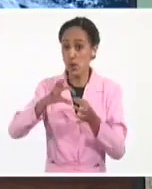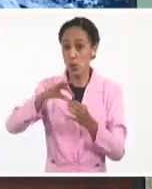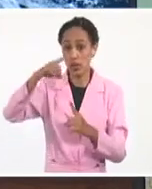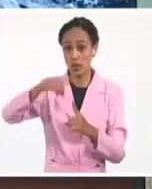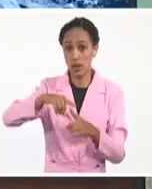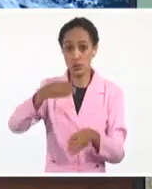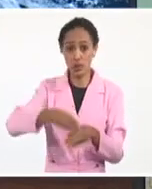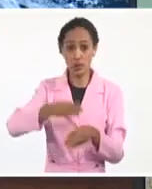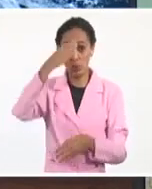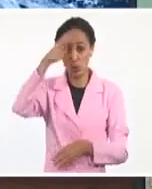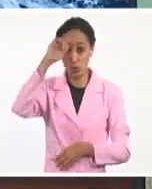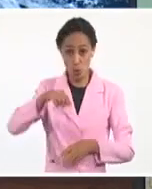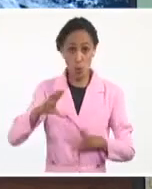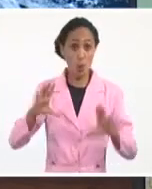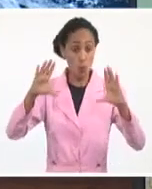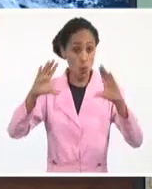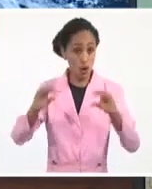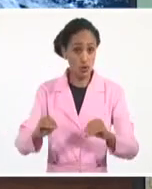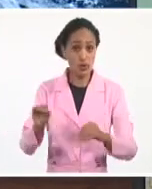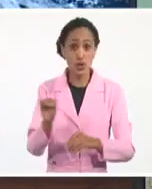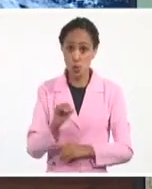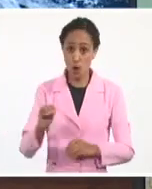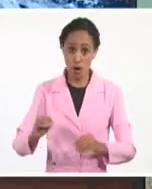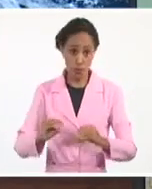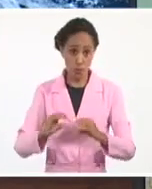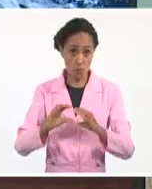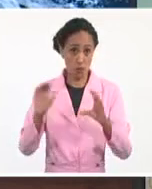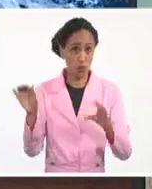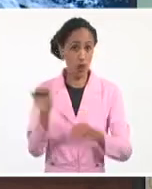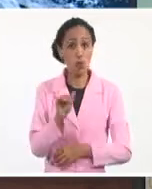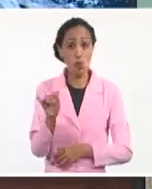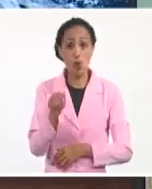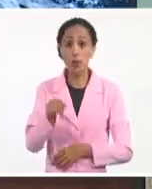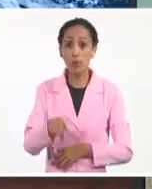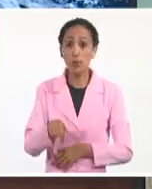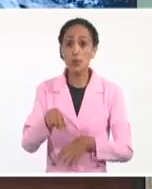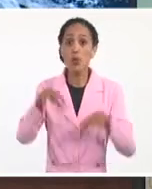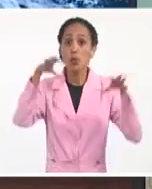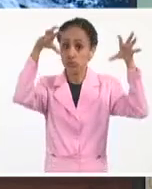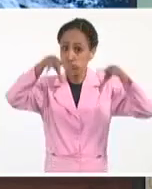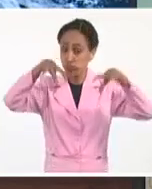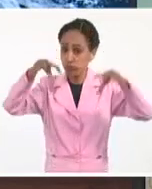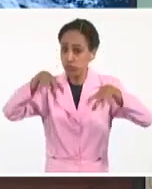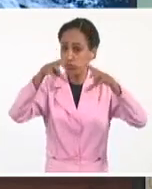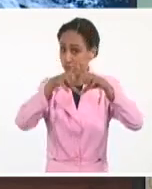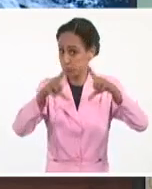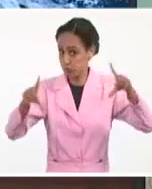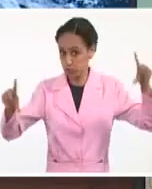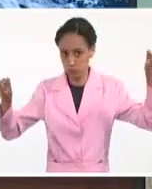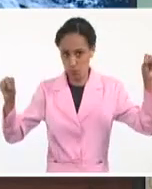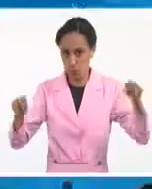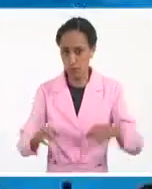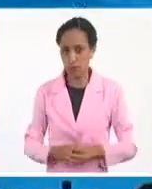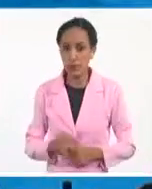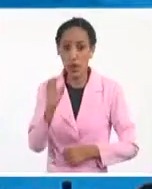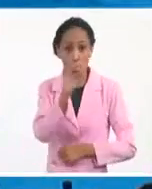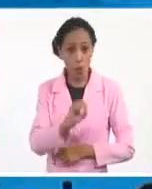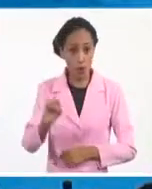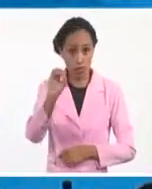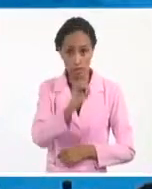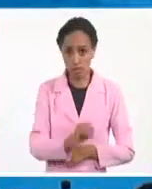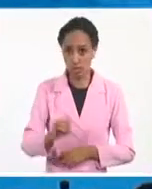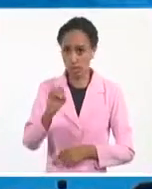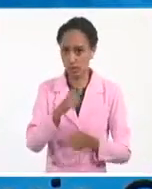Y, por supuesto, durante la próxima madrugada, pues se van a extender al resto de las provincias orientales.